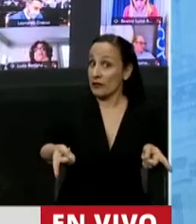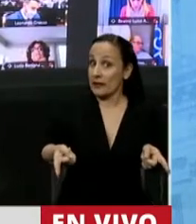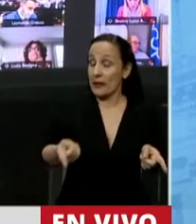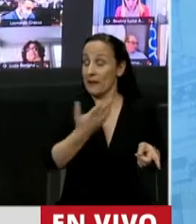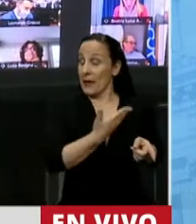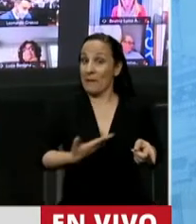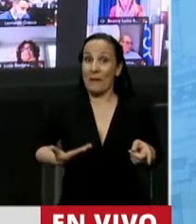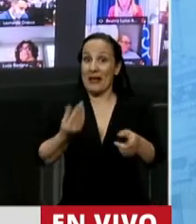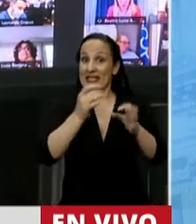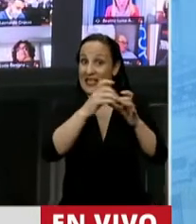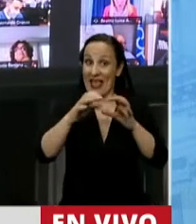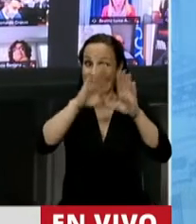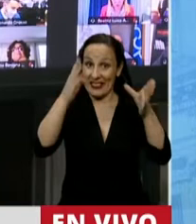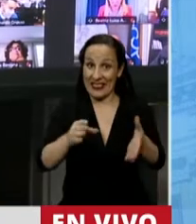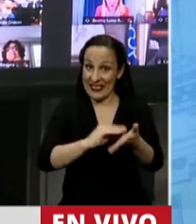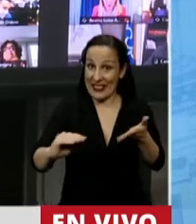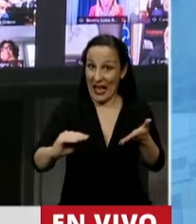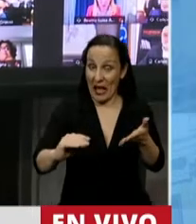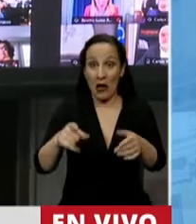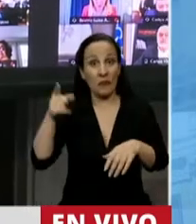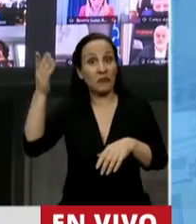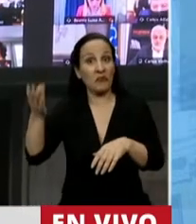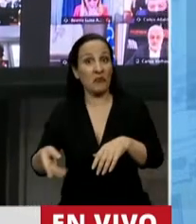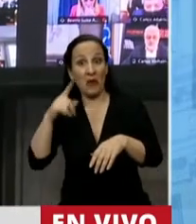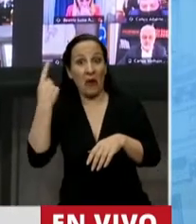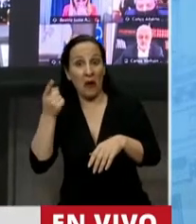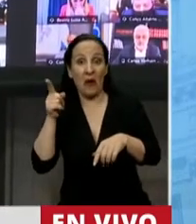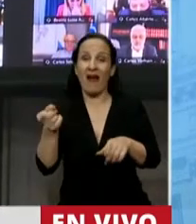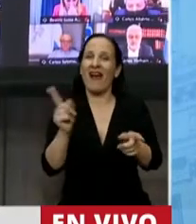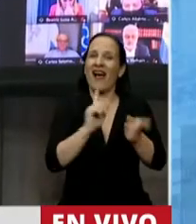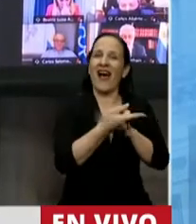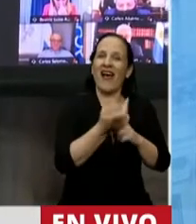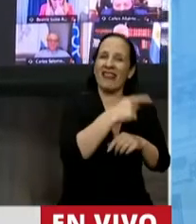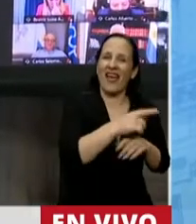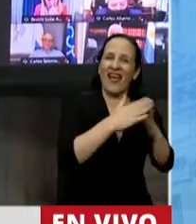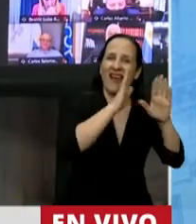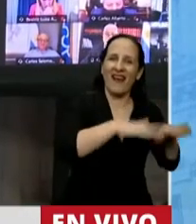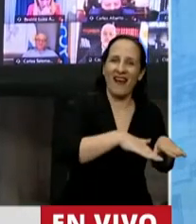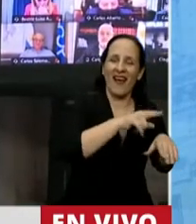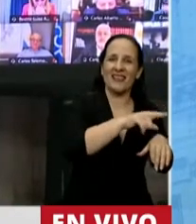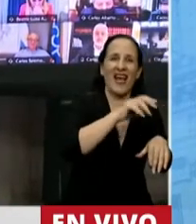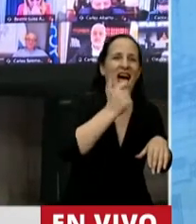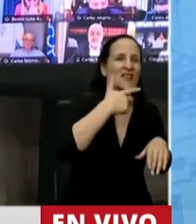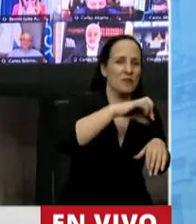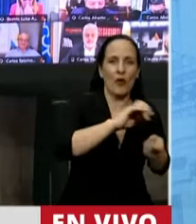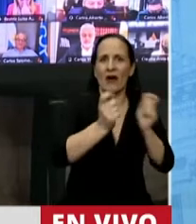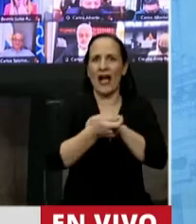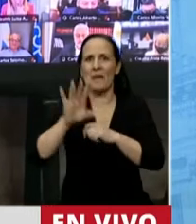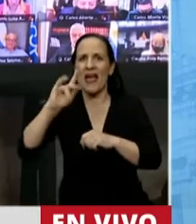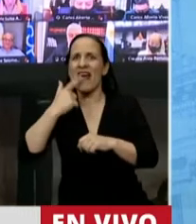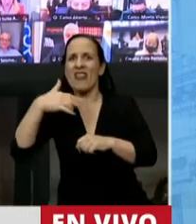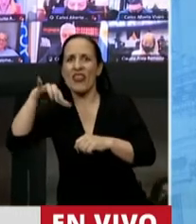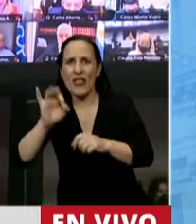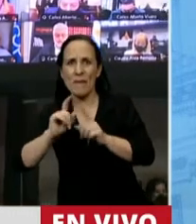y el Presidente de la Nación están exentos. Pasamos de la ASPO a la DISPO y vemos que los dos han tenido que mantener algún tipo de